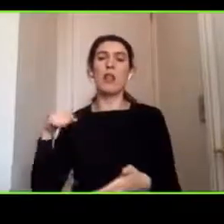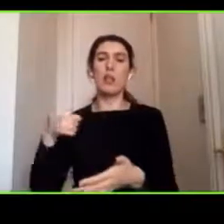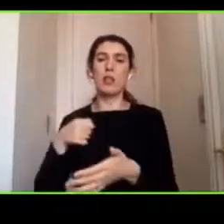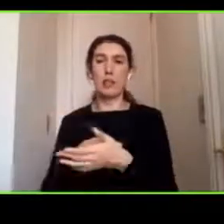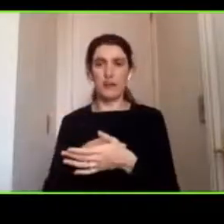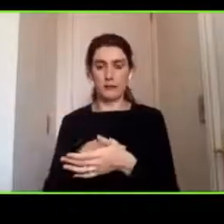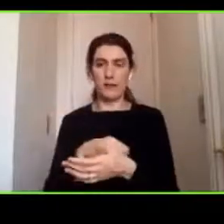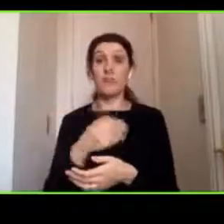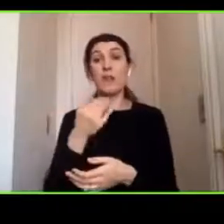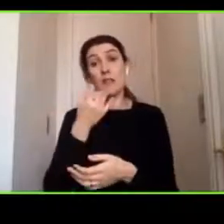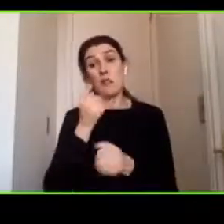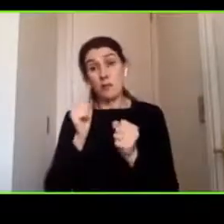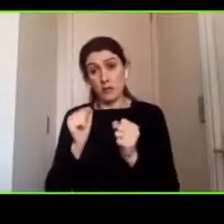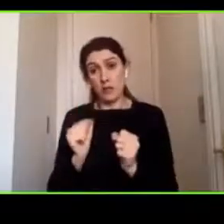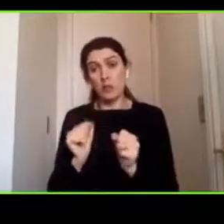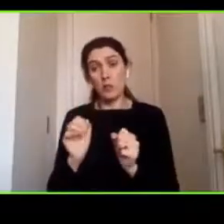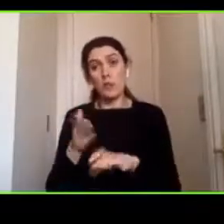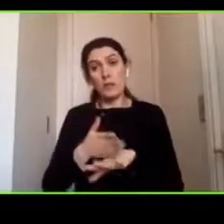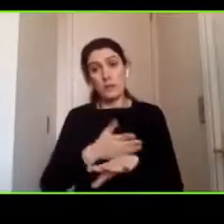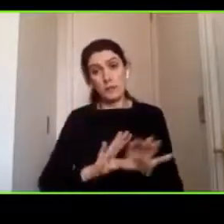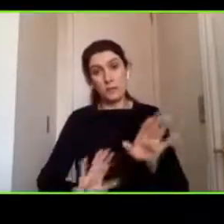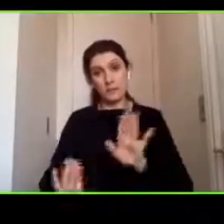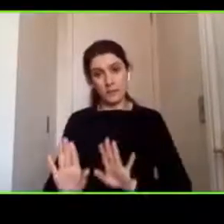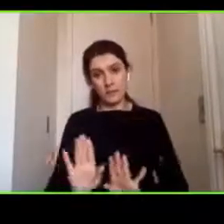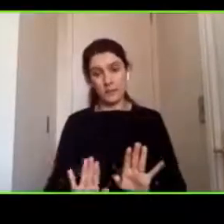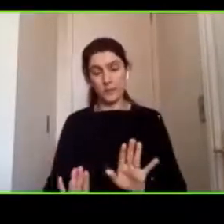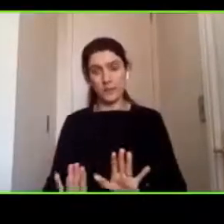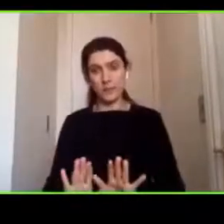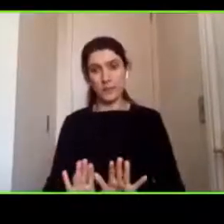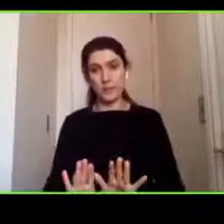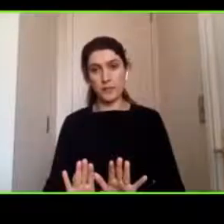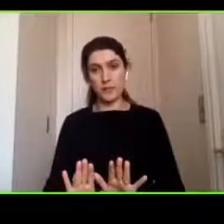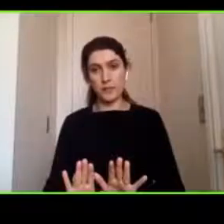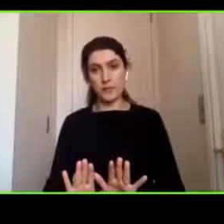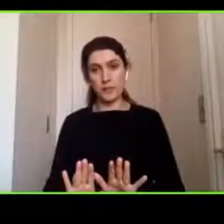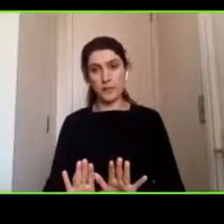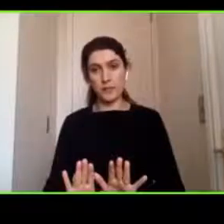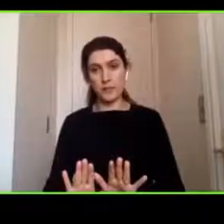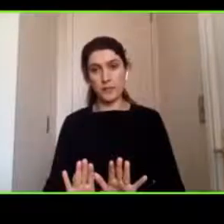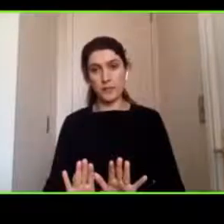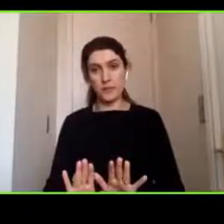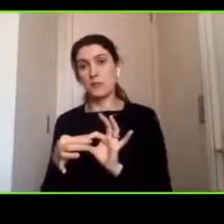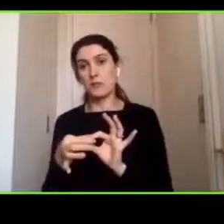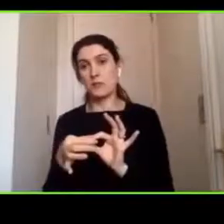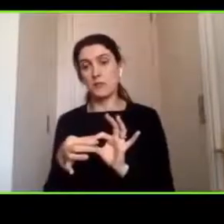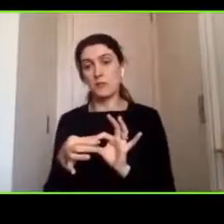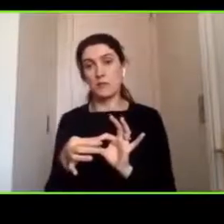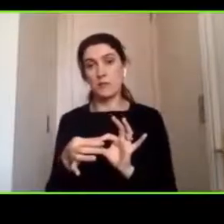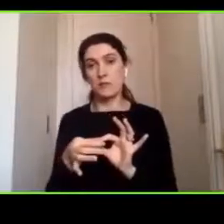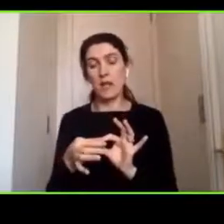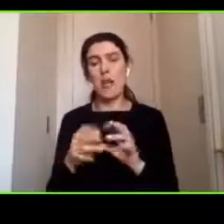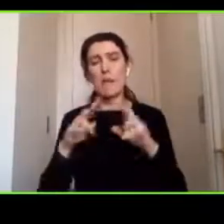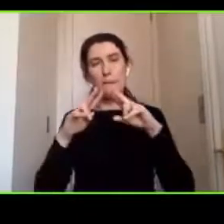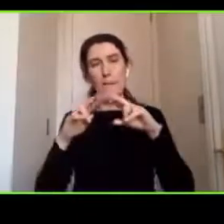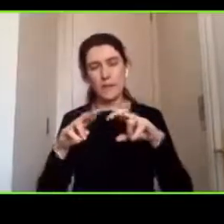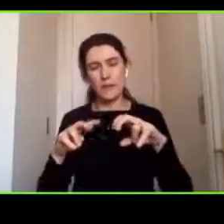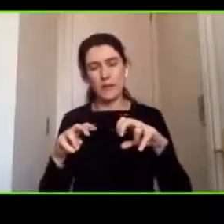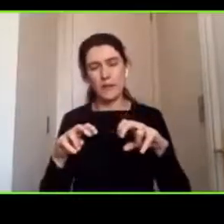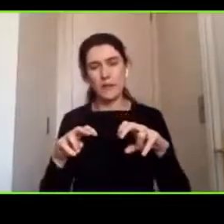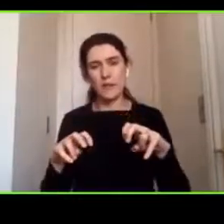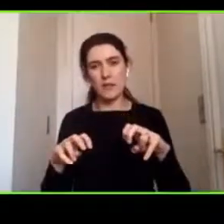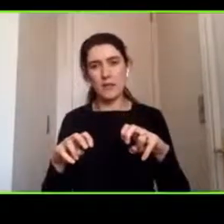prevenibles por esto es que muchos estudios se han abocado